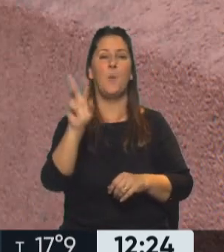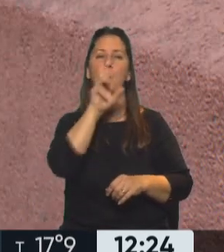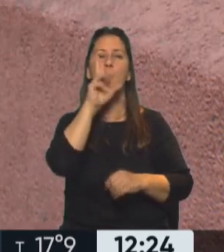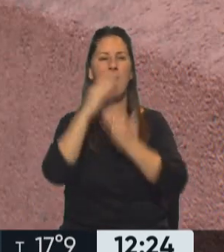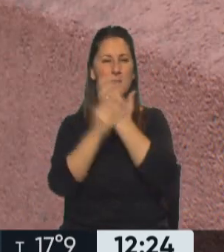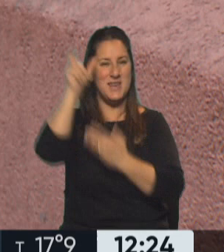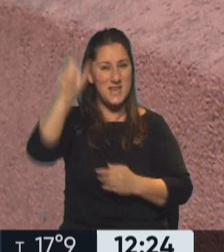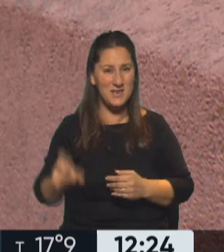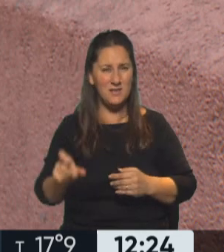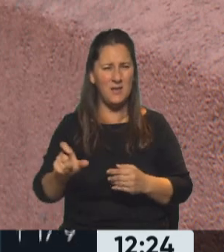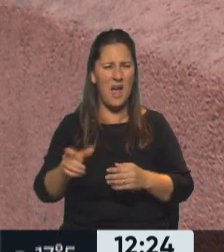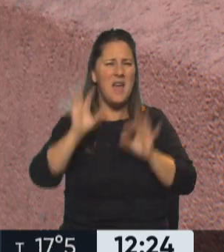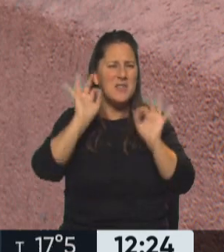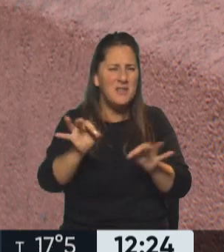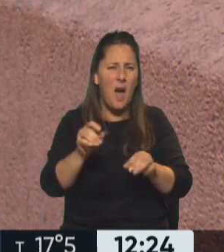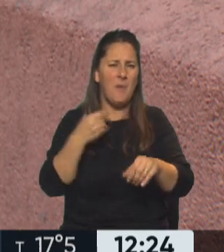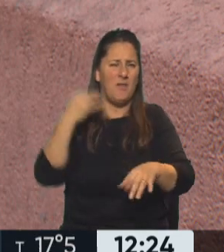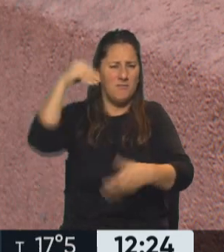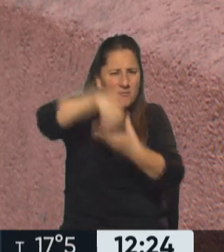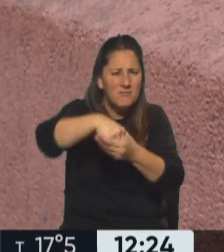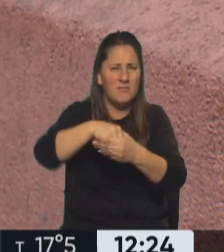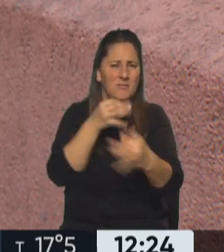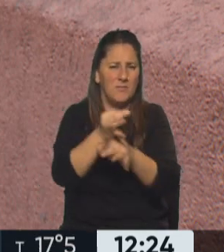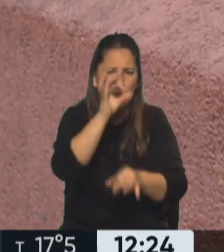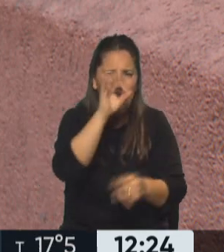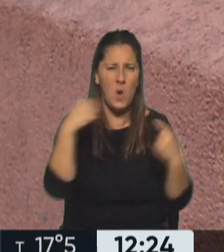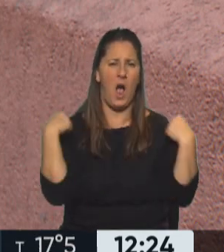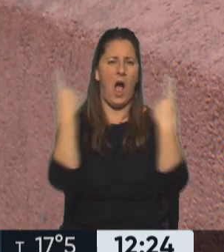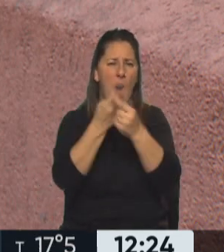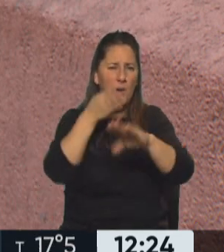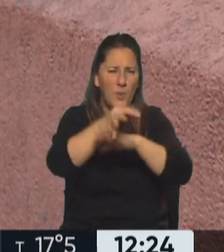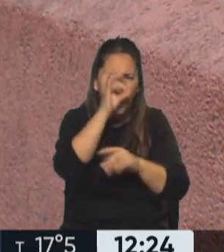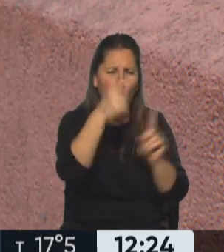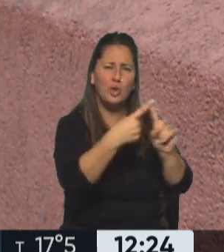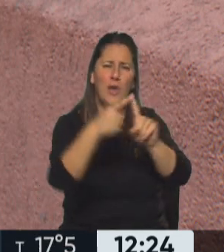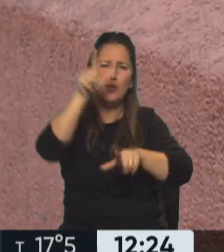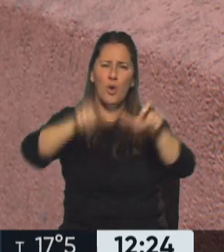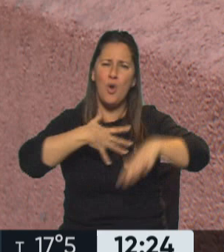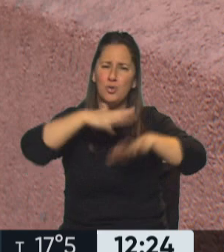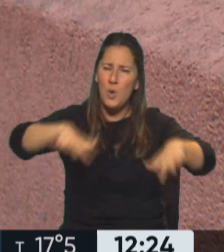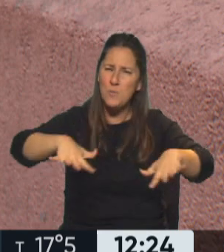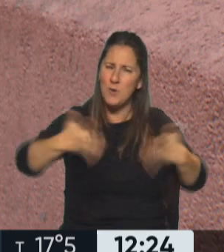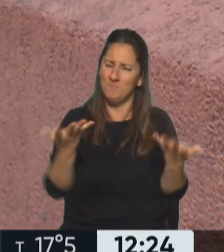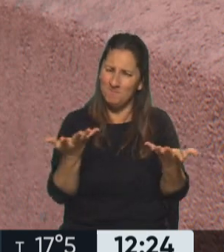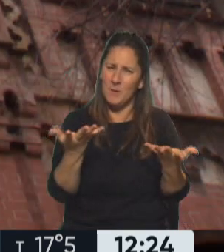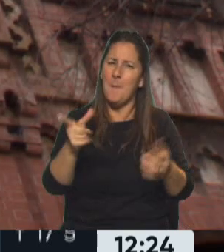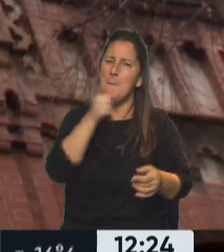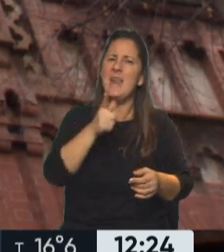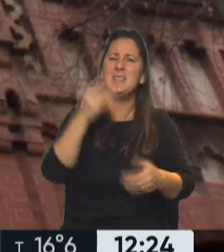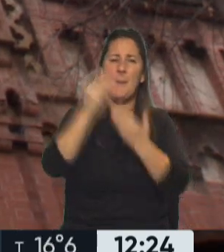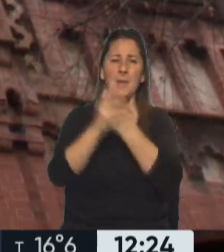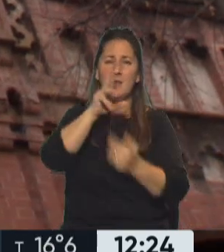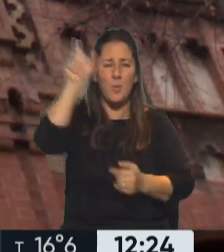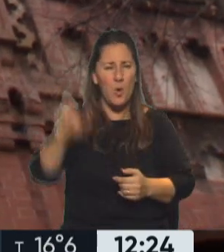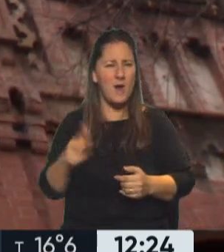sin haber jamás pisado un aula, sin tener contacto con los alumnos, me parece que no tiene conciencia de la dimensión de